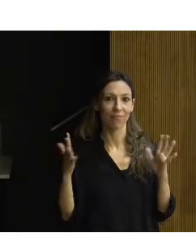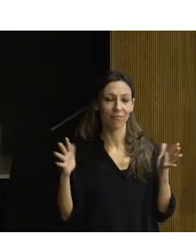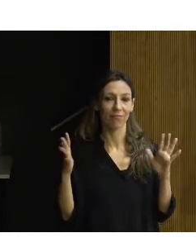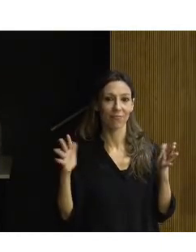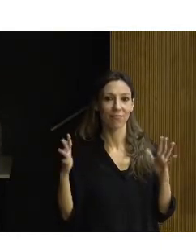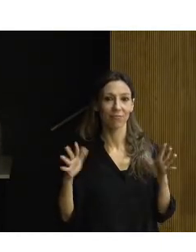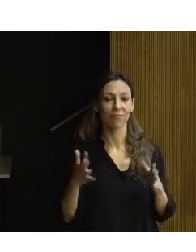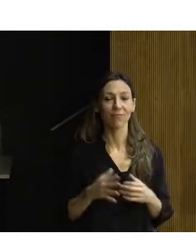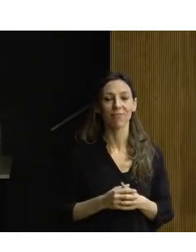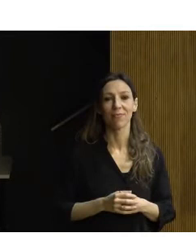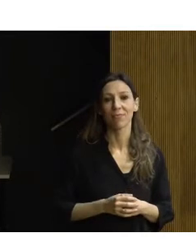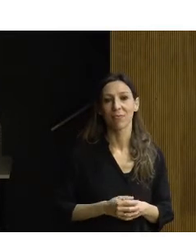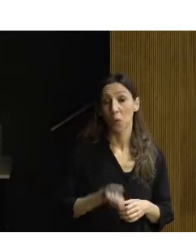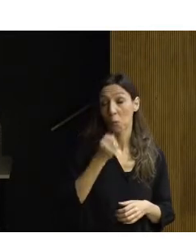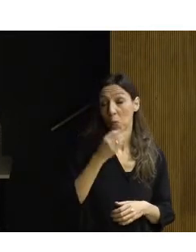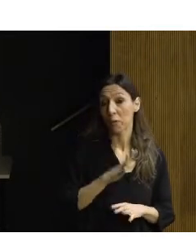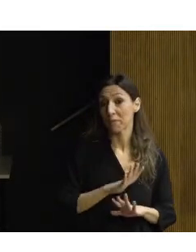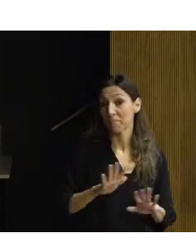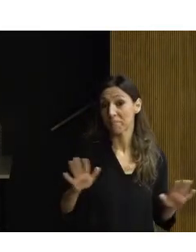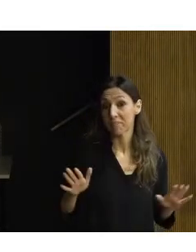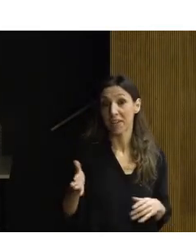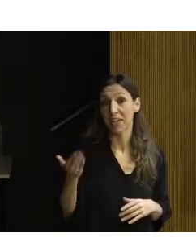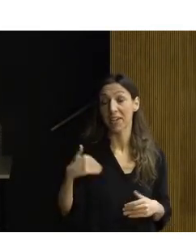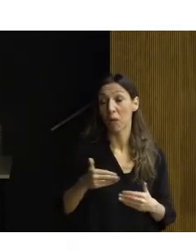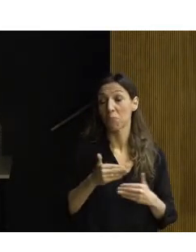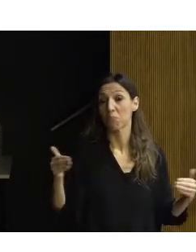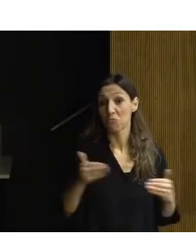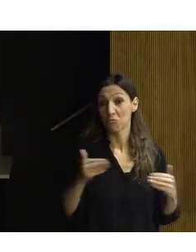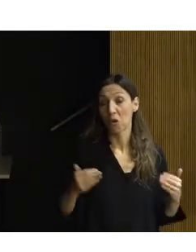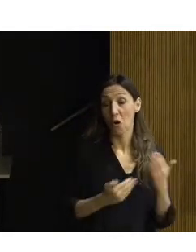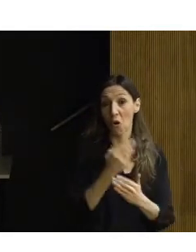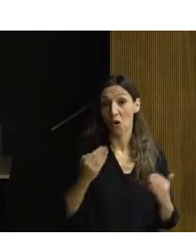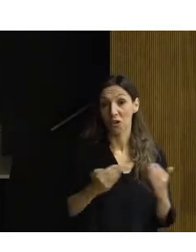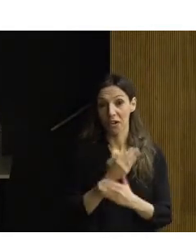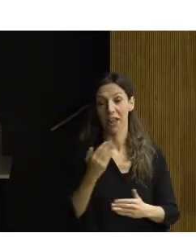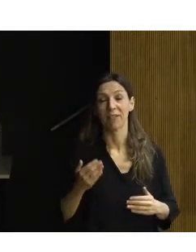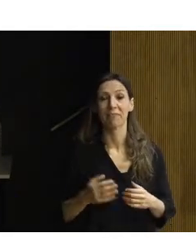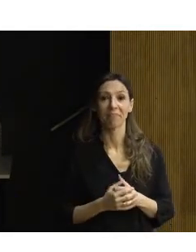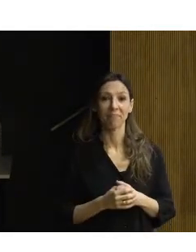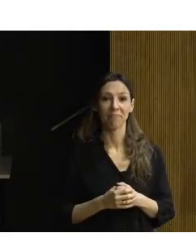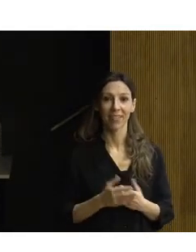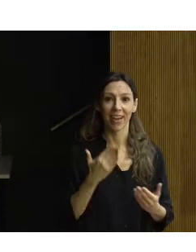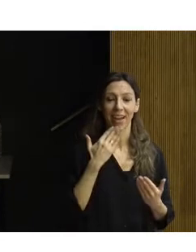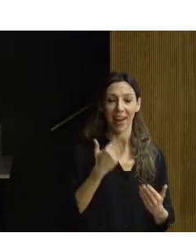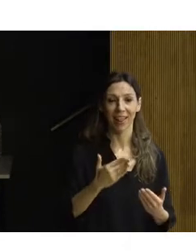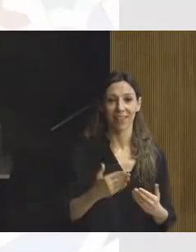Muy bien, pues nada, queda inaugurada la jornada a disposición de todos ustedes. Gracias.